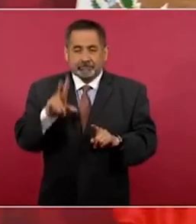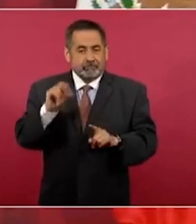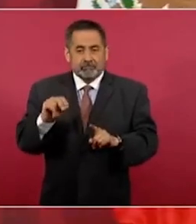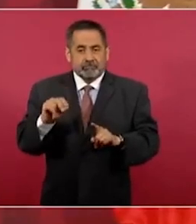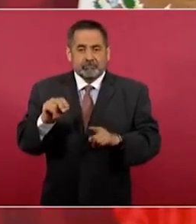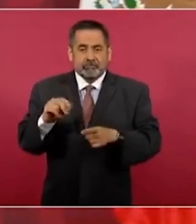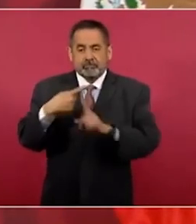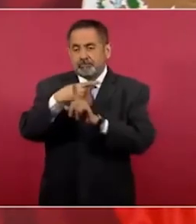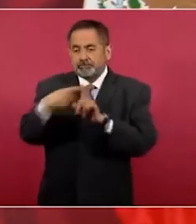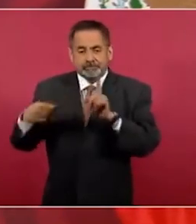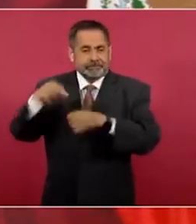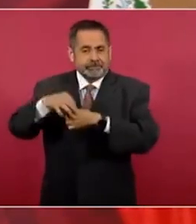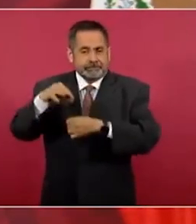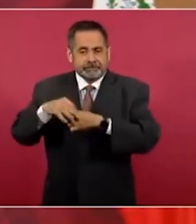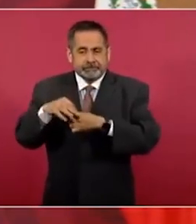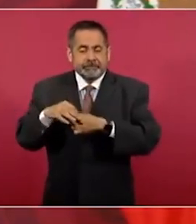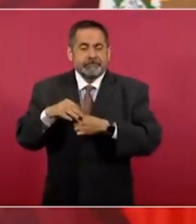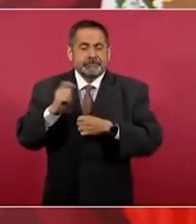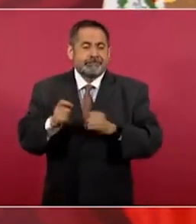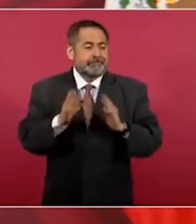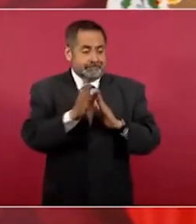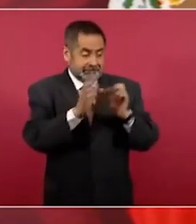una reforma constitucional.